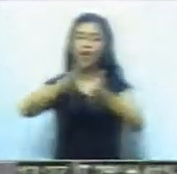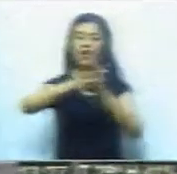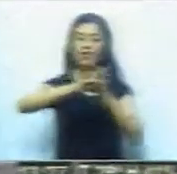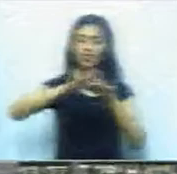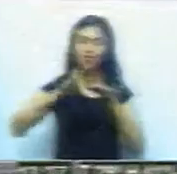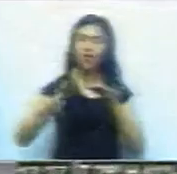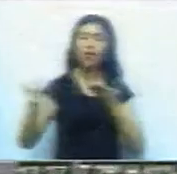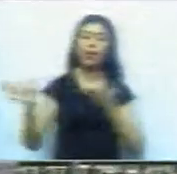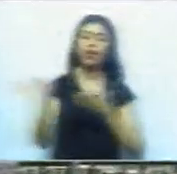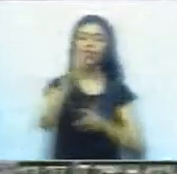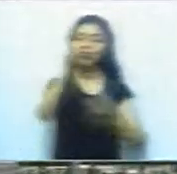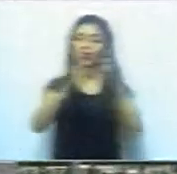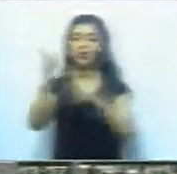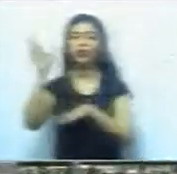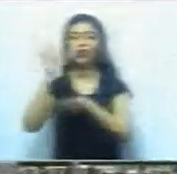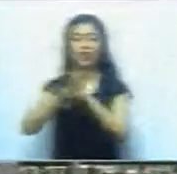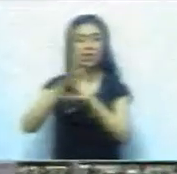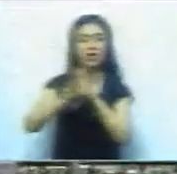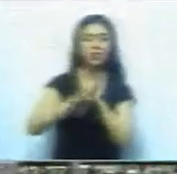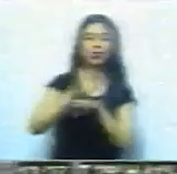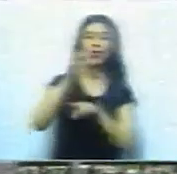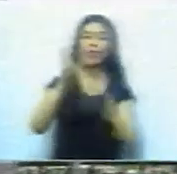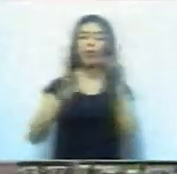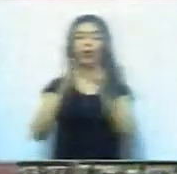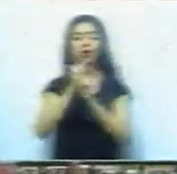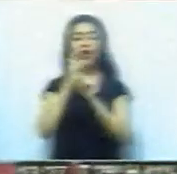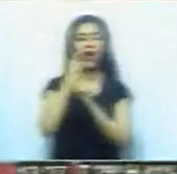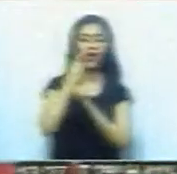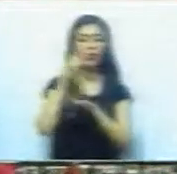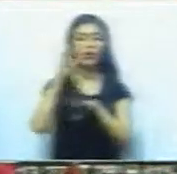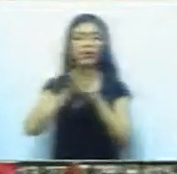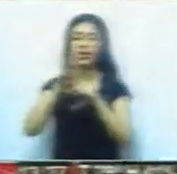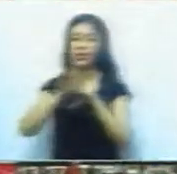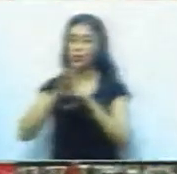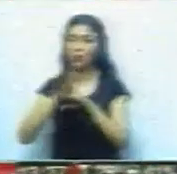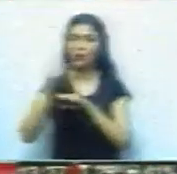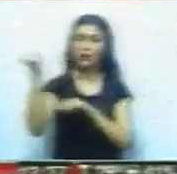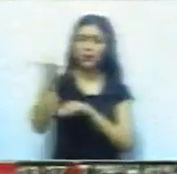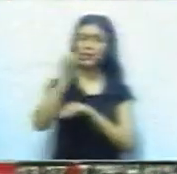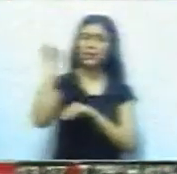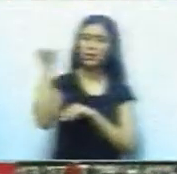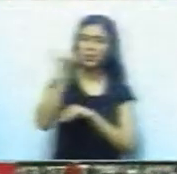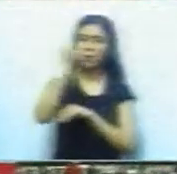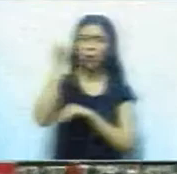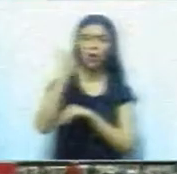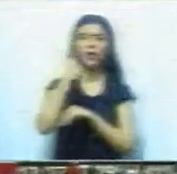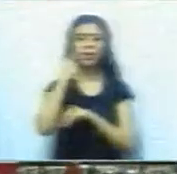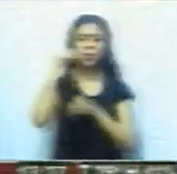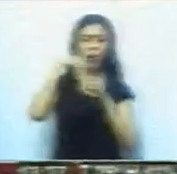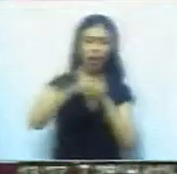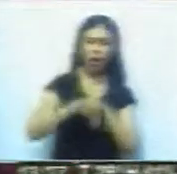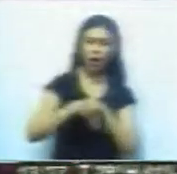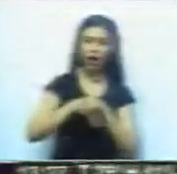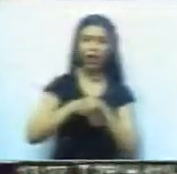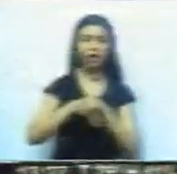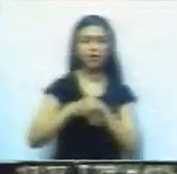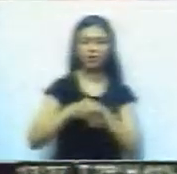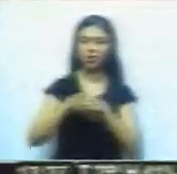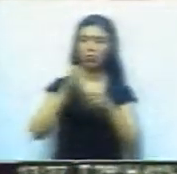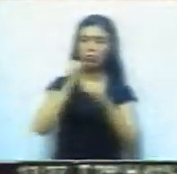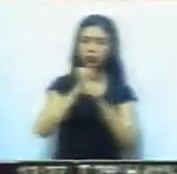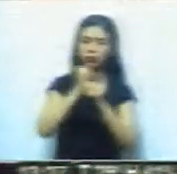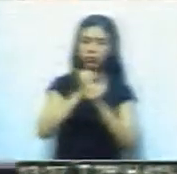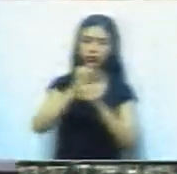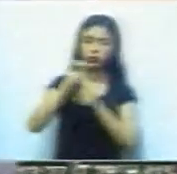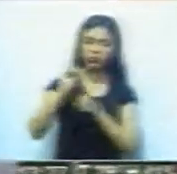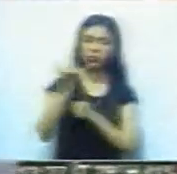de ponerle ese laburo cotidiano que es necesario en una intendencia para que las cosas mejoren y para que se resuelvan los problemas, sobre todo